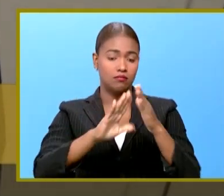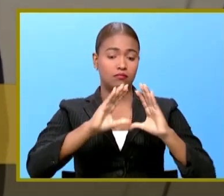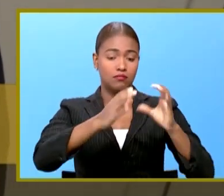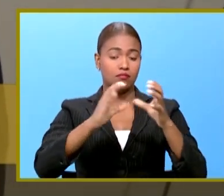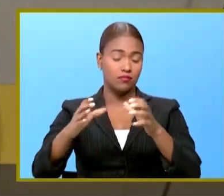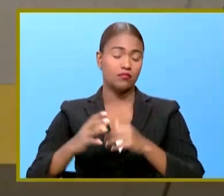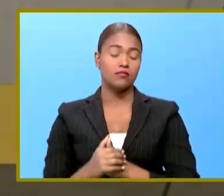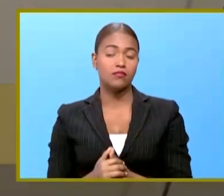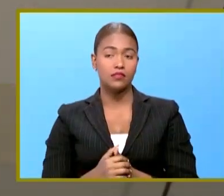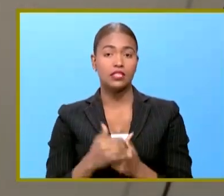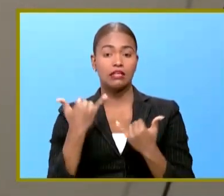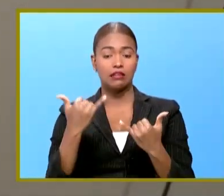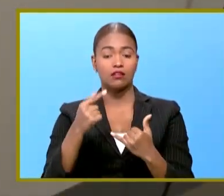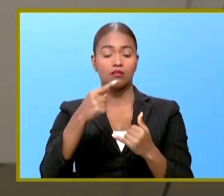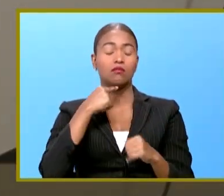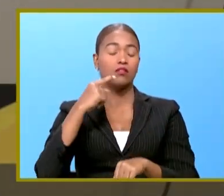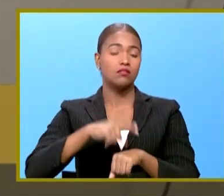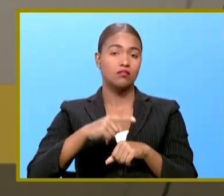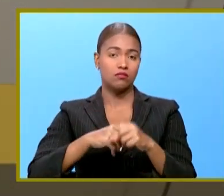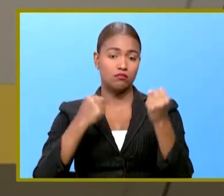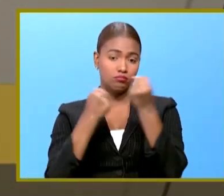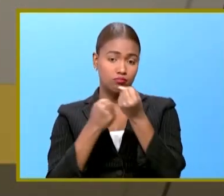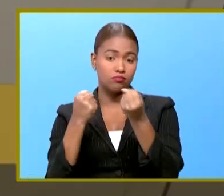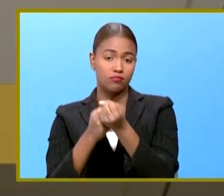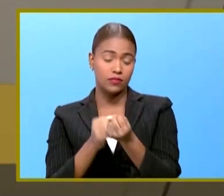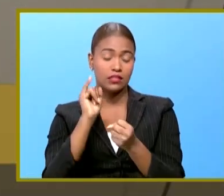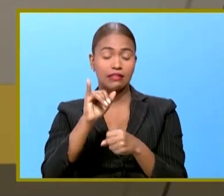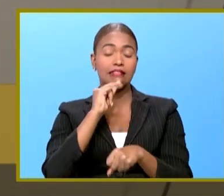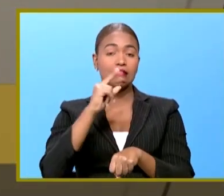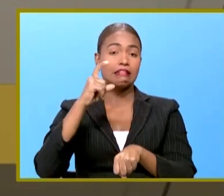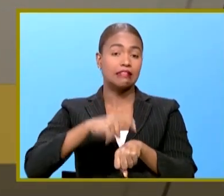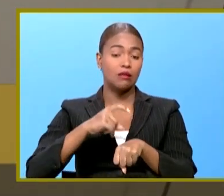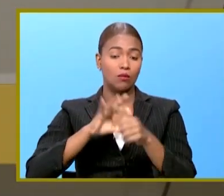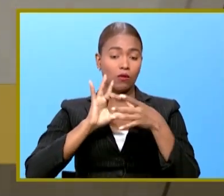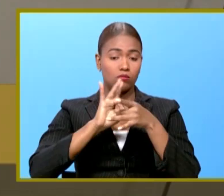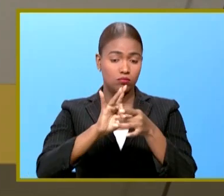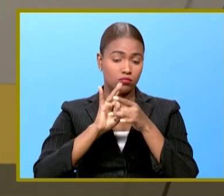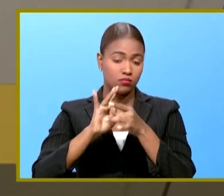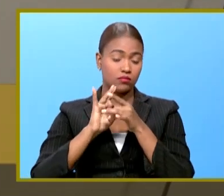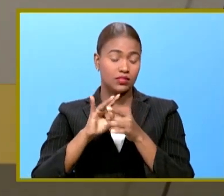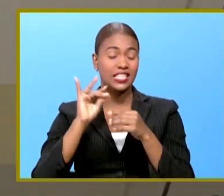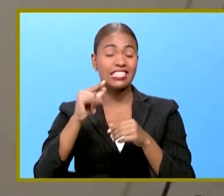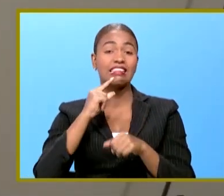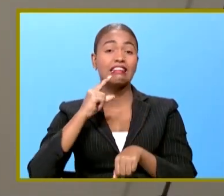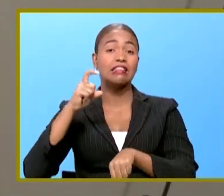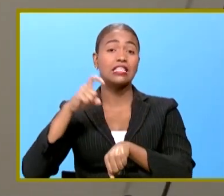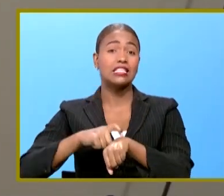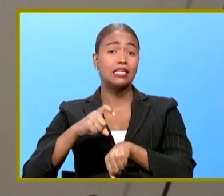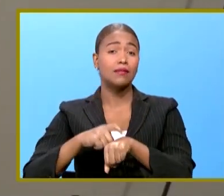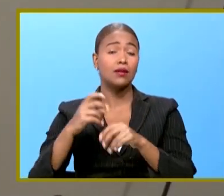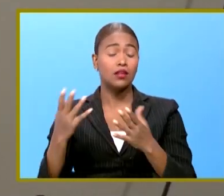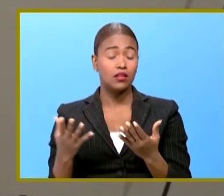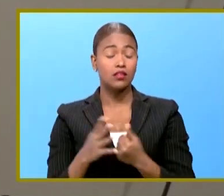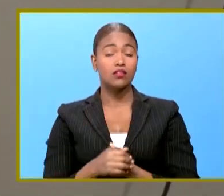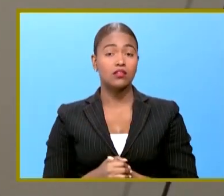Este es un momento de cooperación este es un momento de amistad este es un momento de